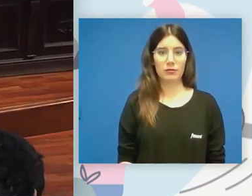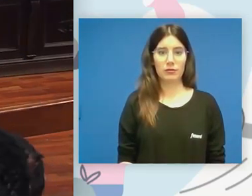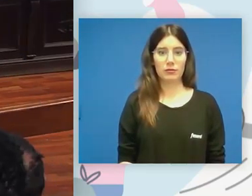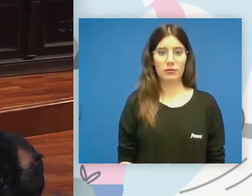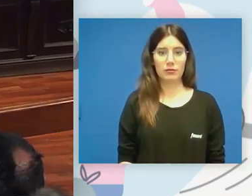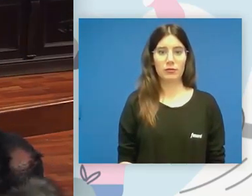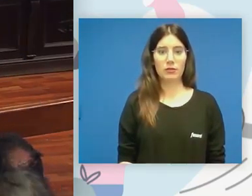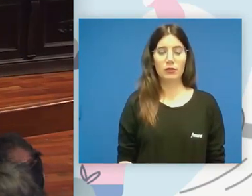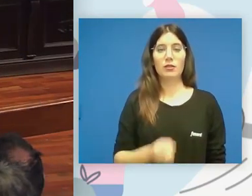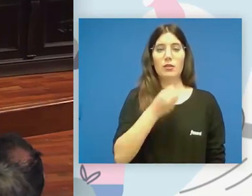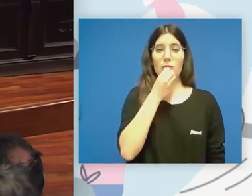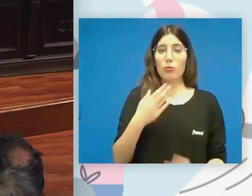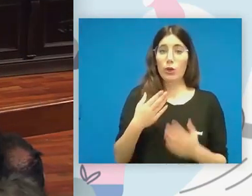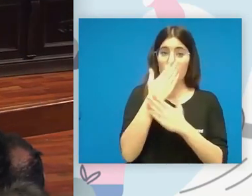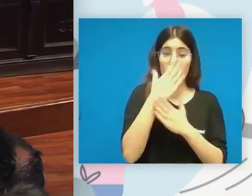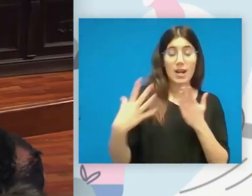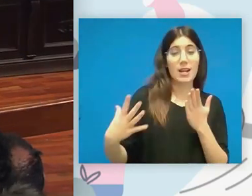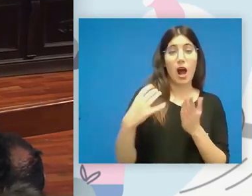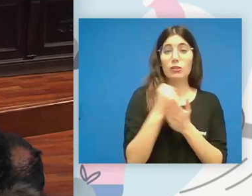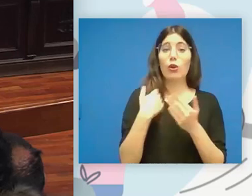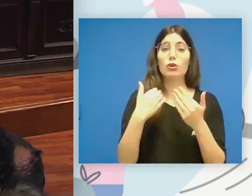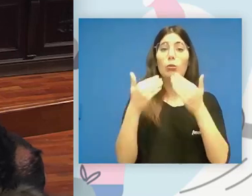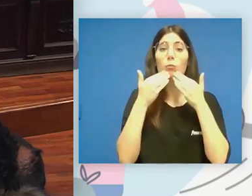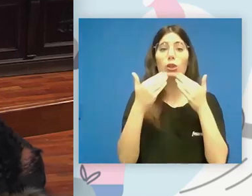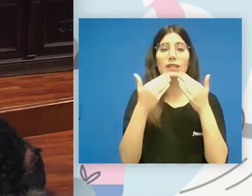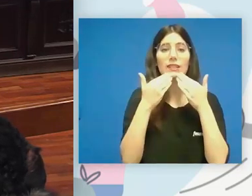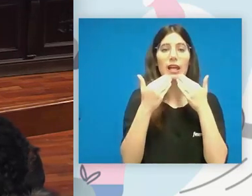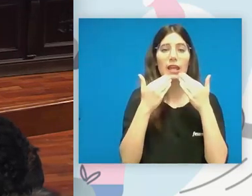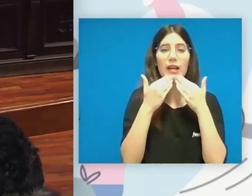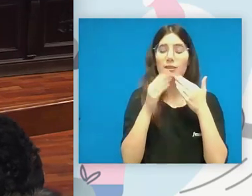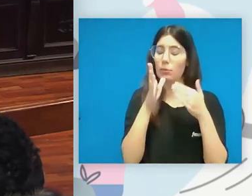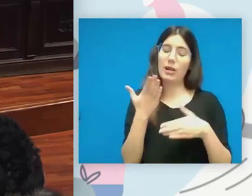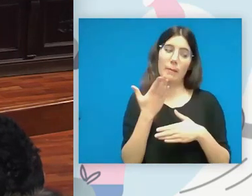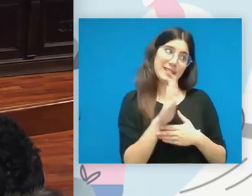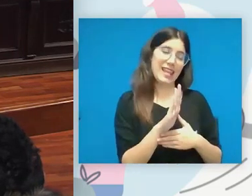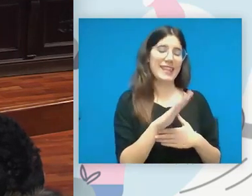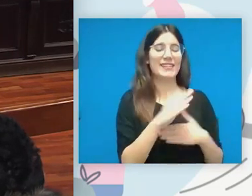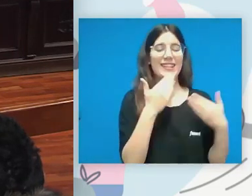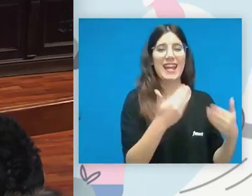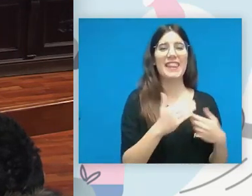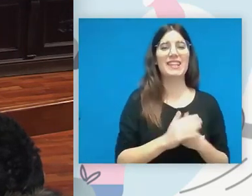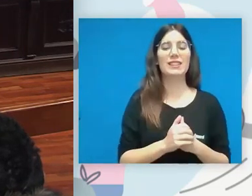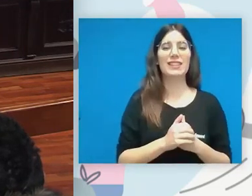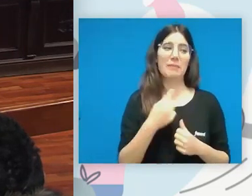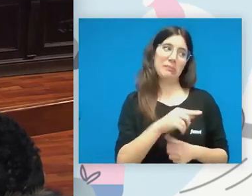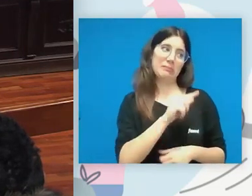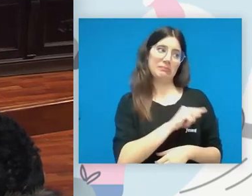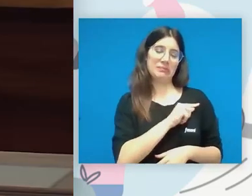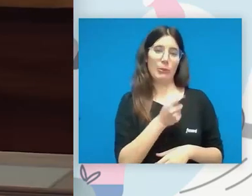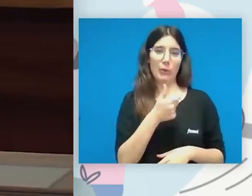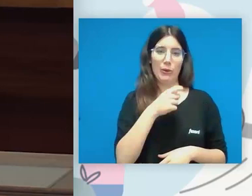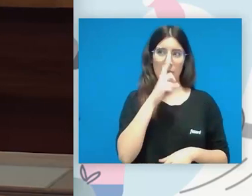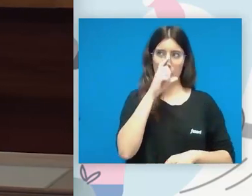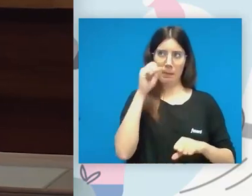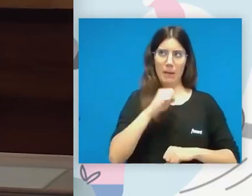Pues muy buenos días a todos. Muchísimas gracias por la presentación, Ramón, que me ha hecho sentir un poquito viejo, también